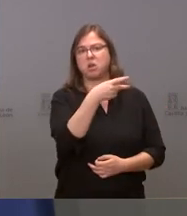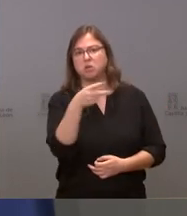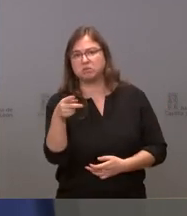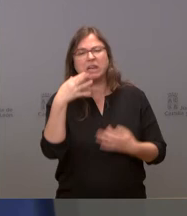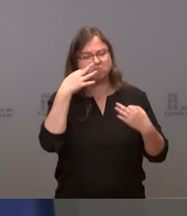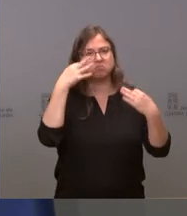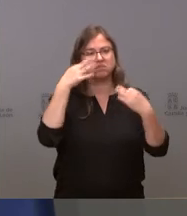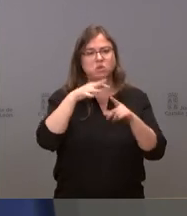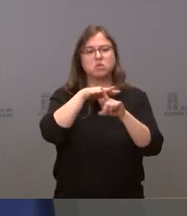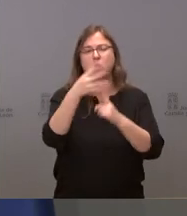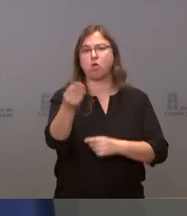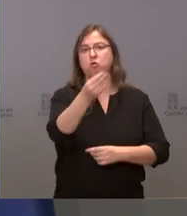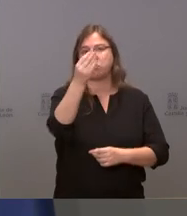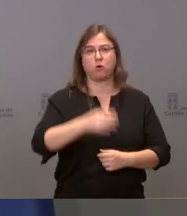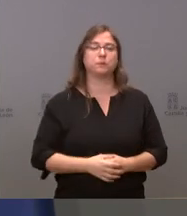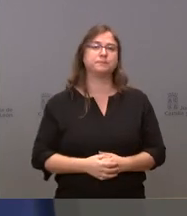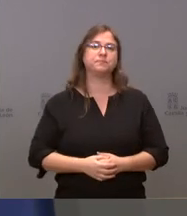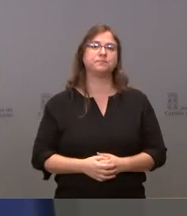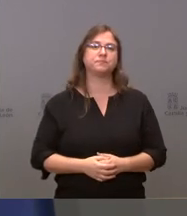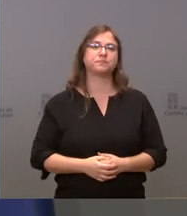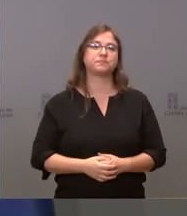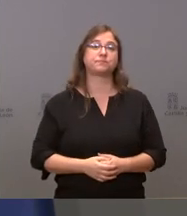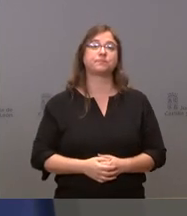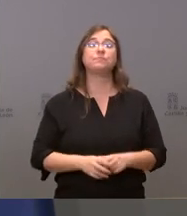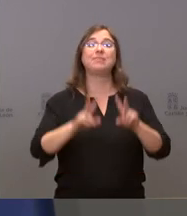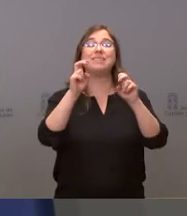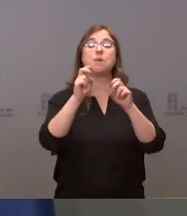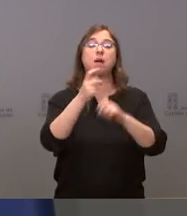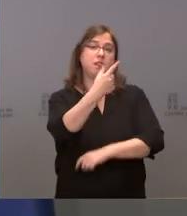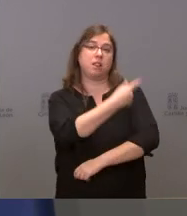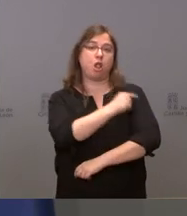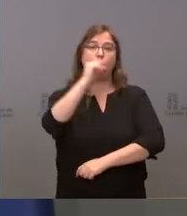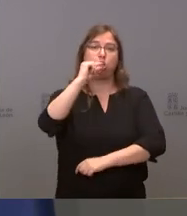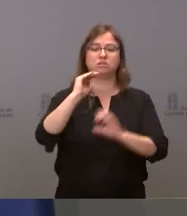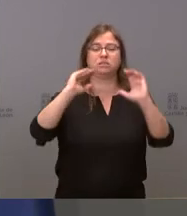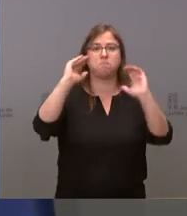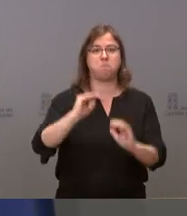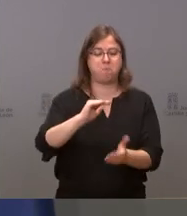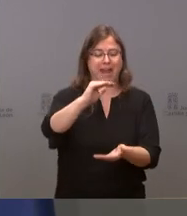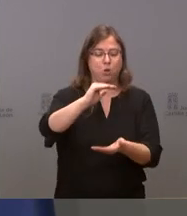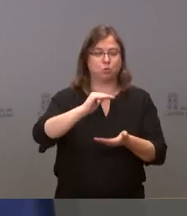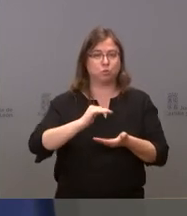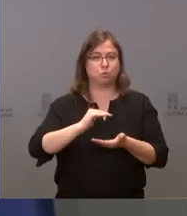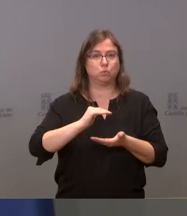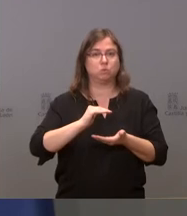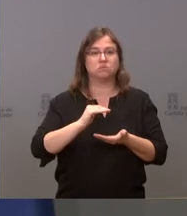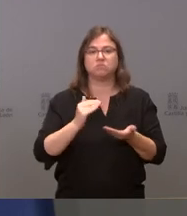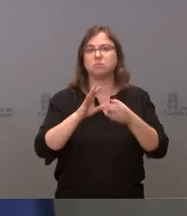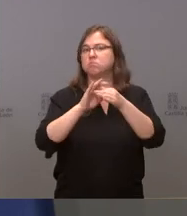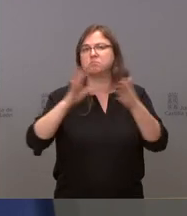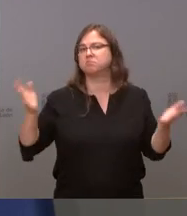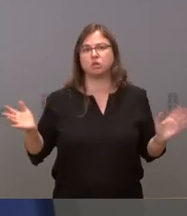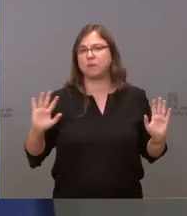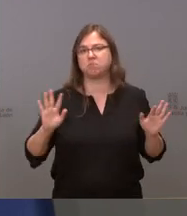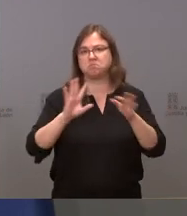mucho mejor. Con respecto a la disminución de dosis, es que no tiene relación. Es decir,